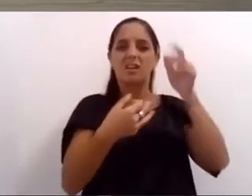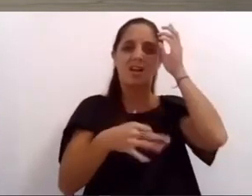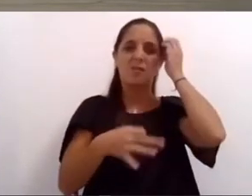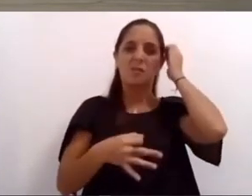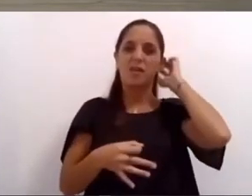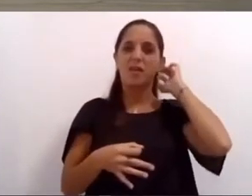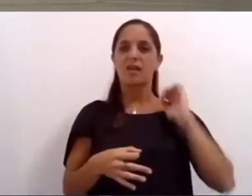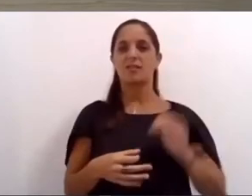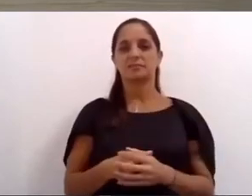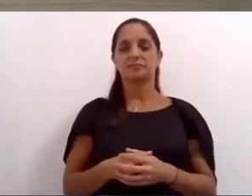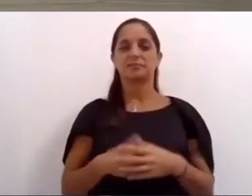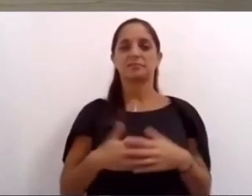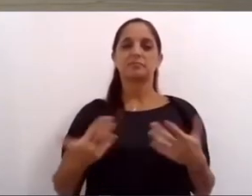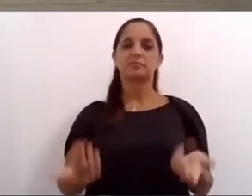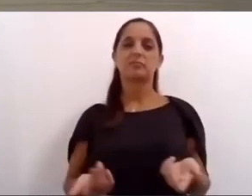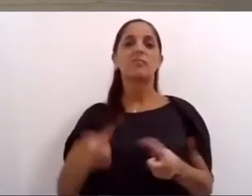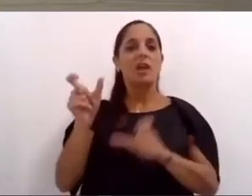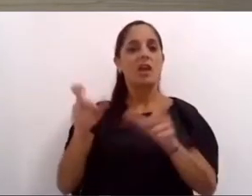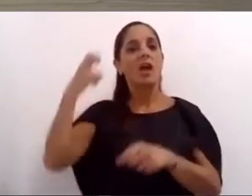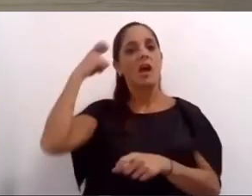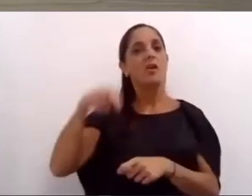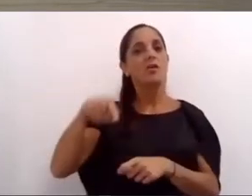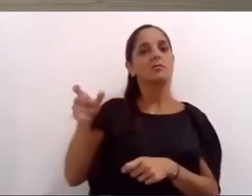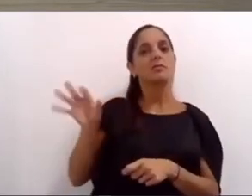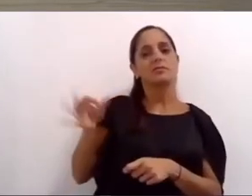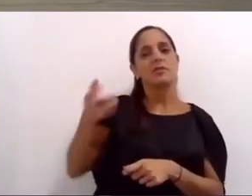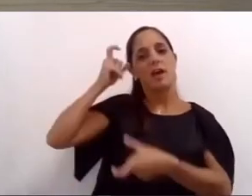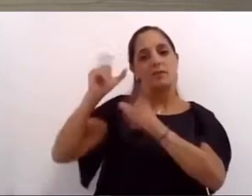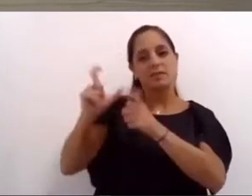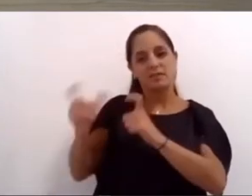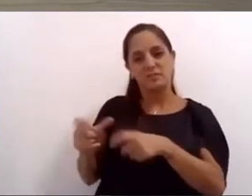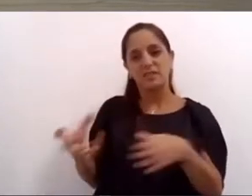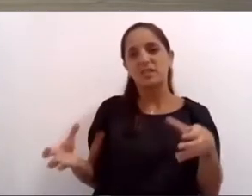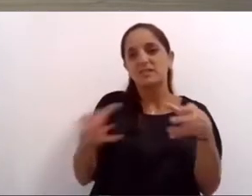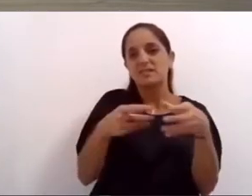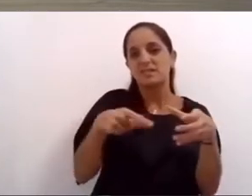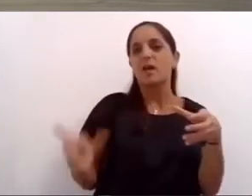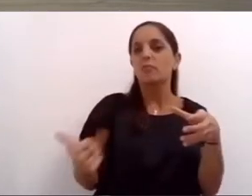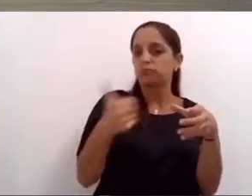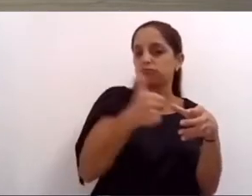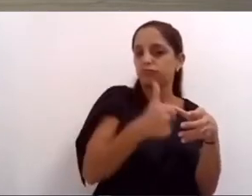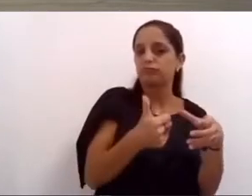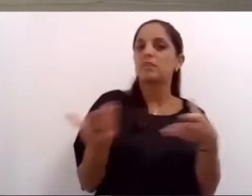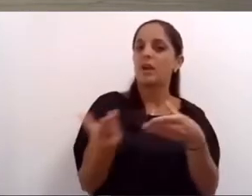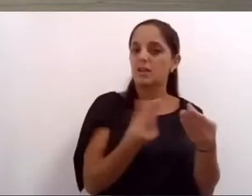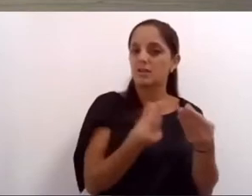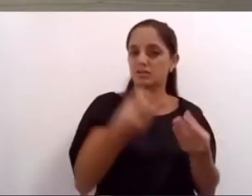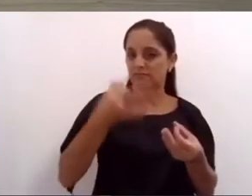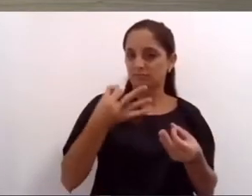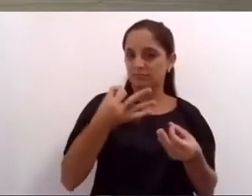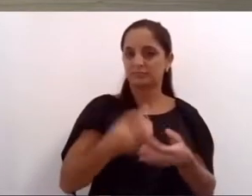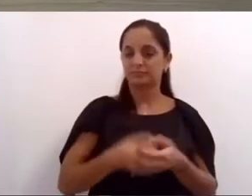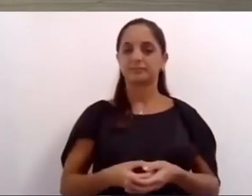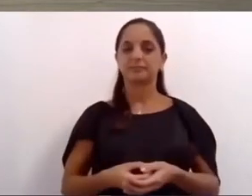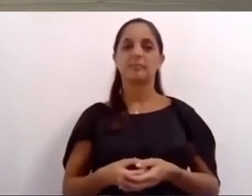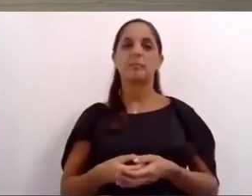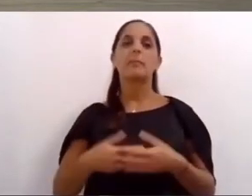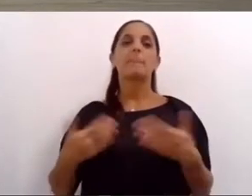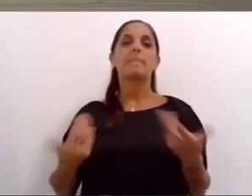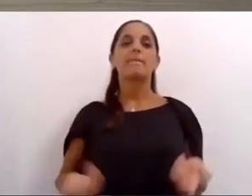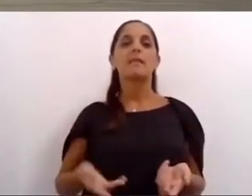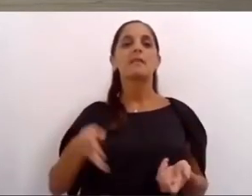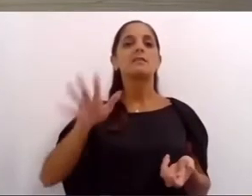comisión como en Hacienda que van a colaborar seguro en esta tarea que es necesaria después de mucho tiempo luego de 54